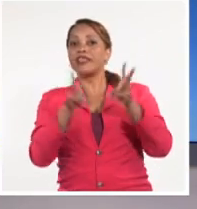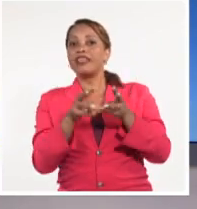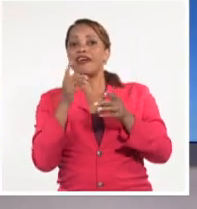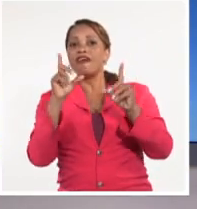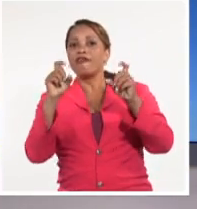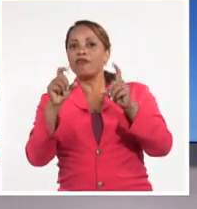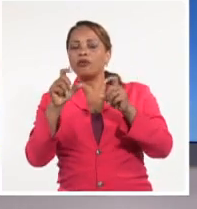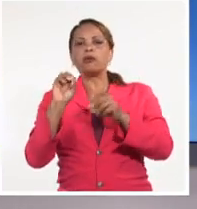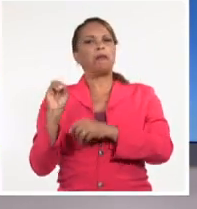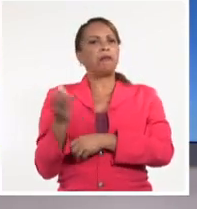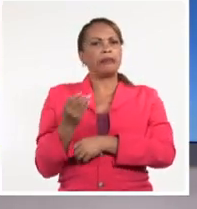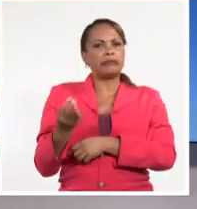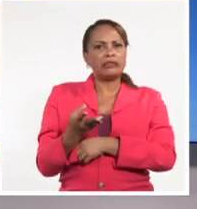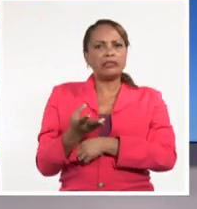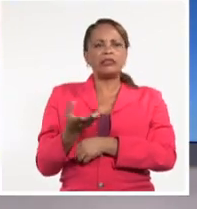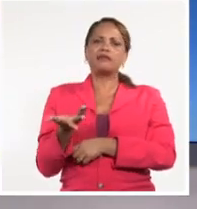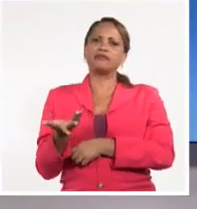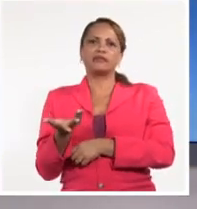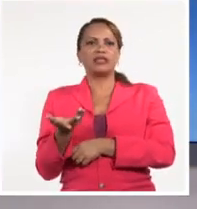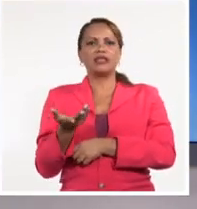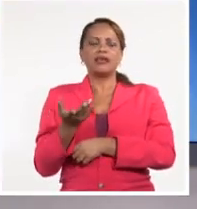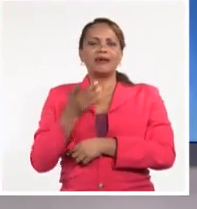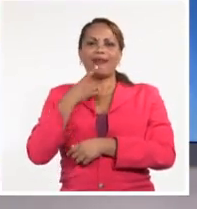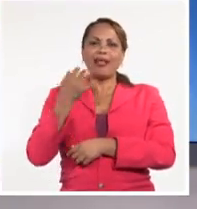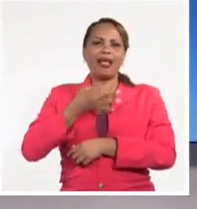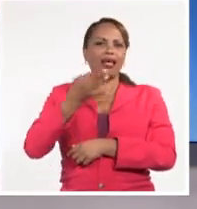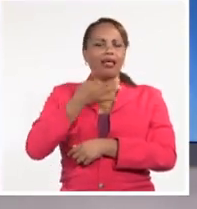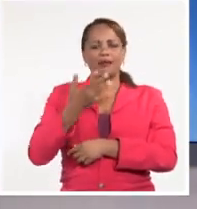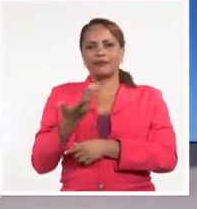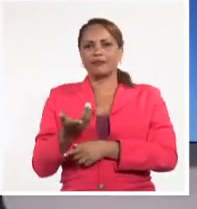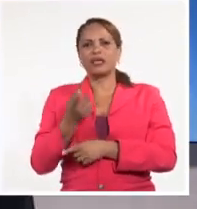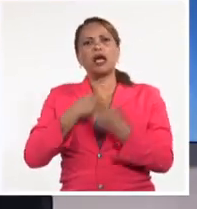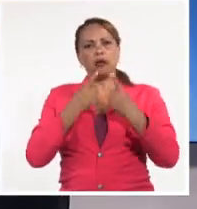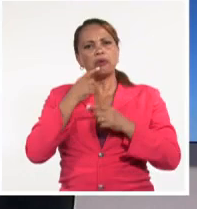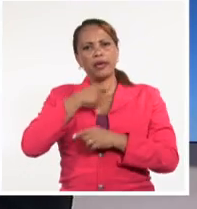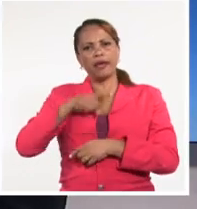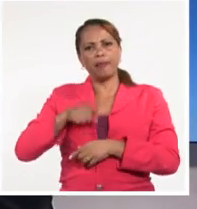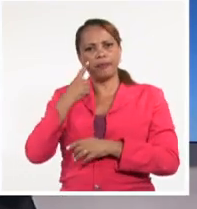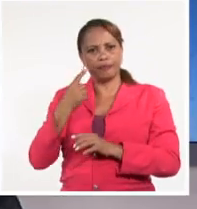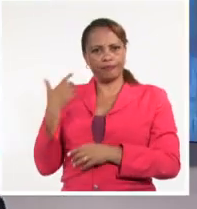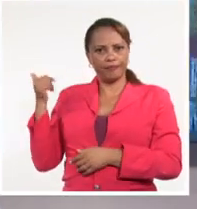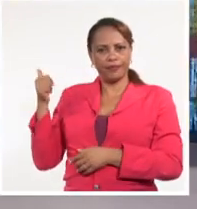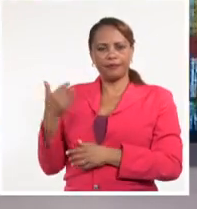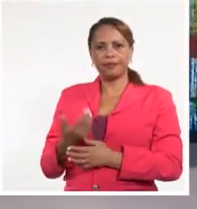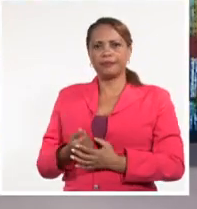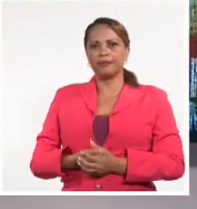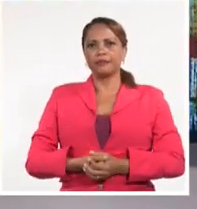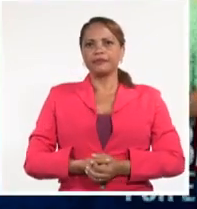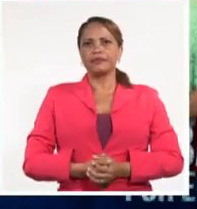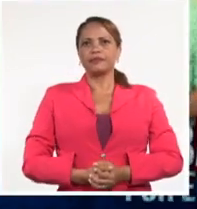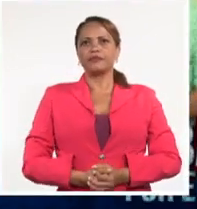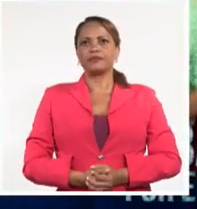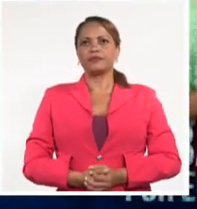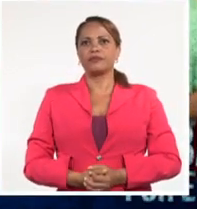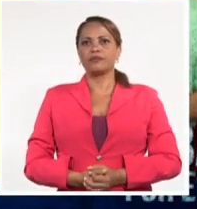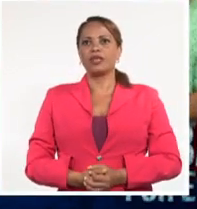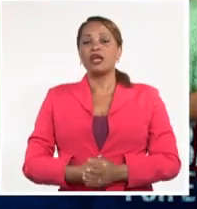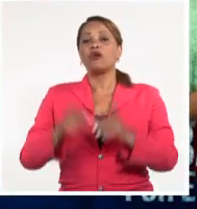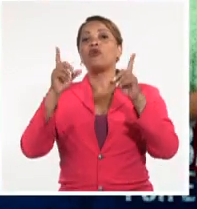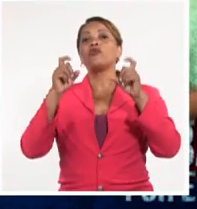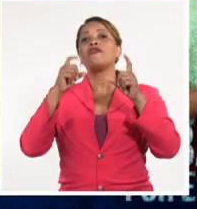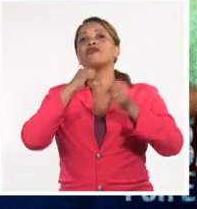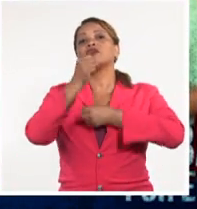mentimos, se pusieron realmente muy, muy frenéticos. Aquí algunos ejemplos. Veamos. Es una foto